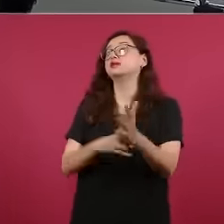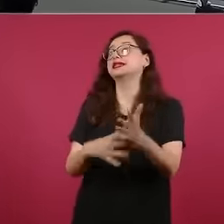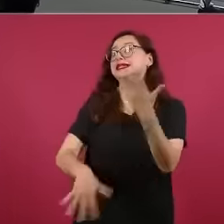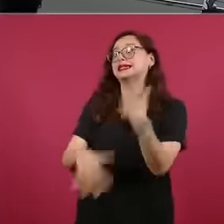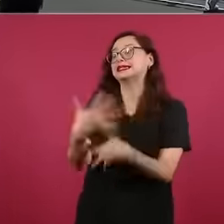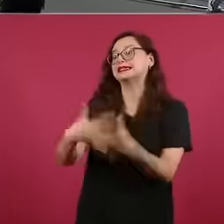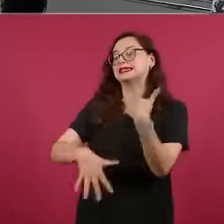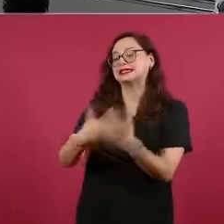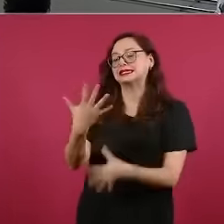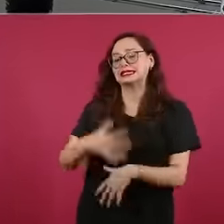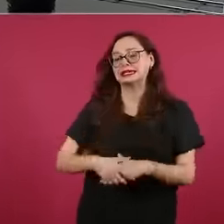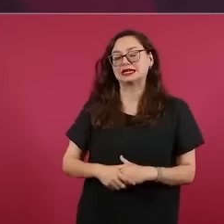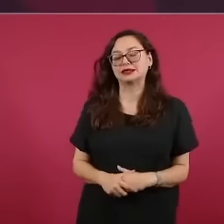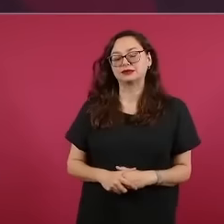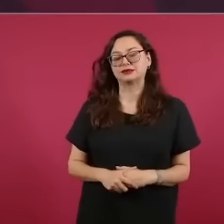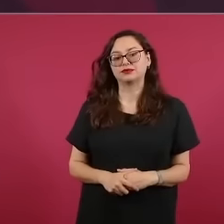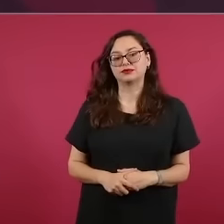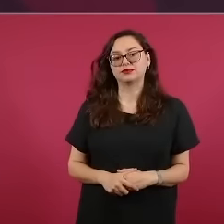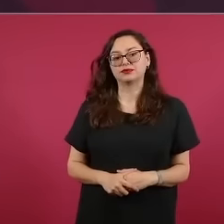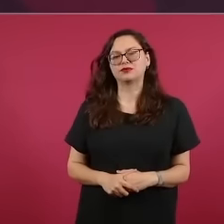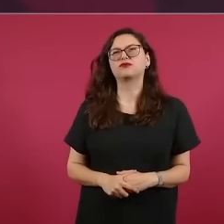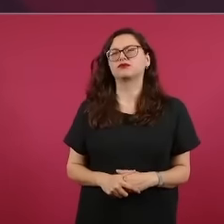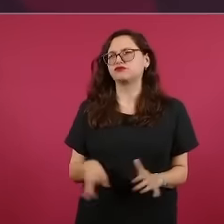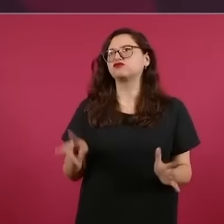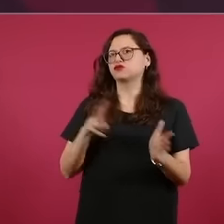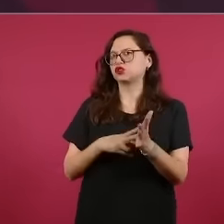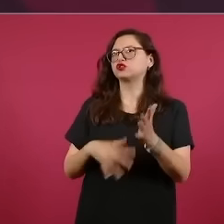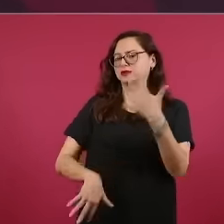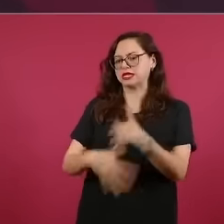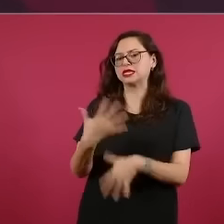2015.